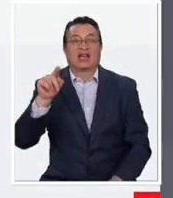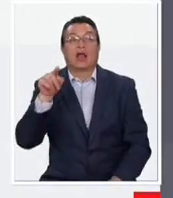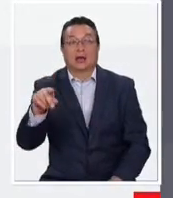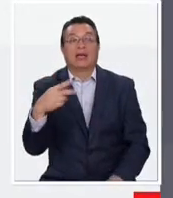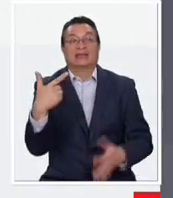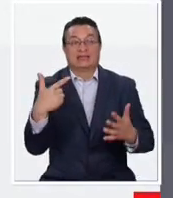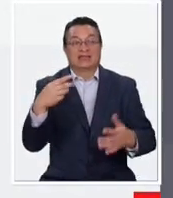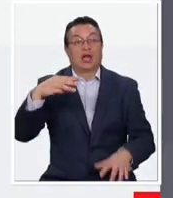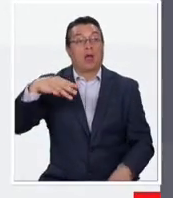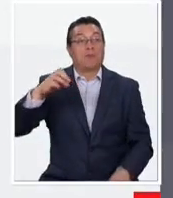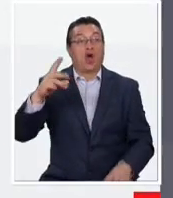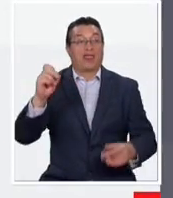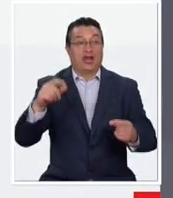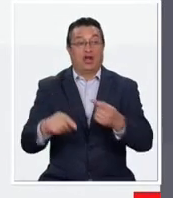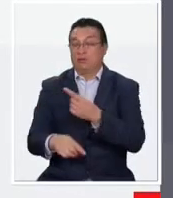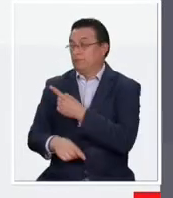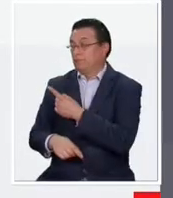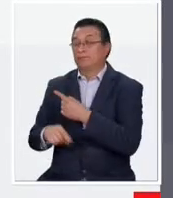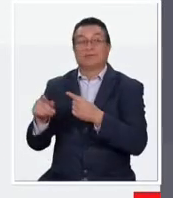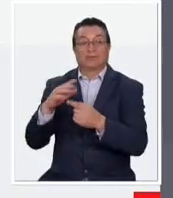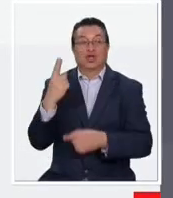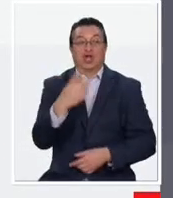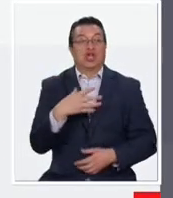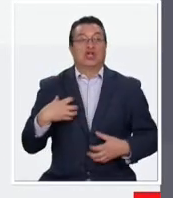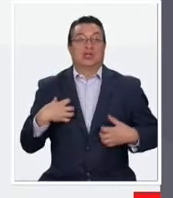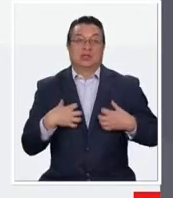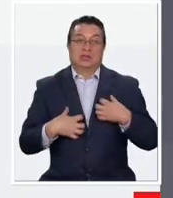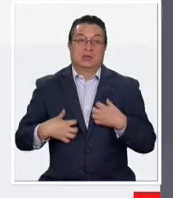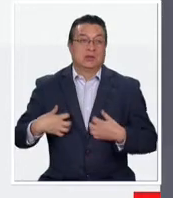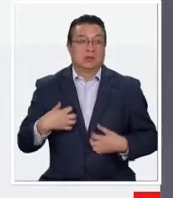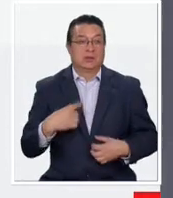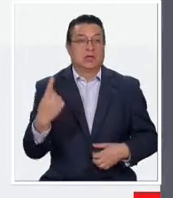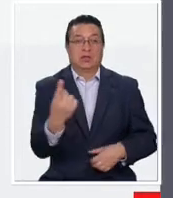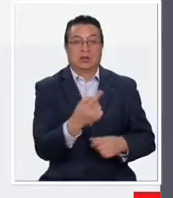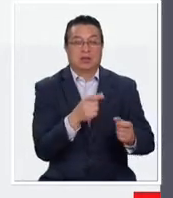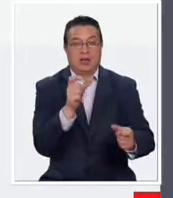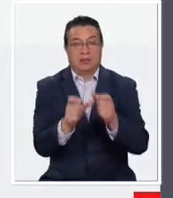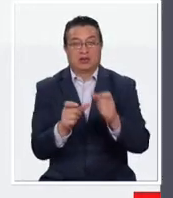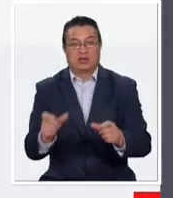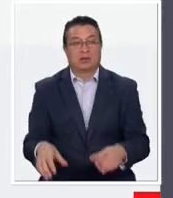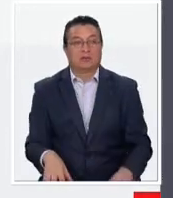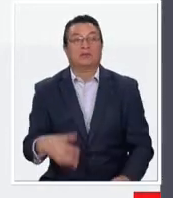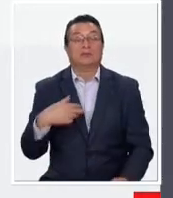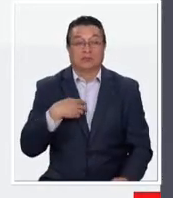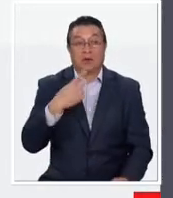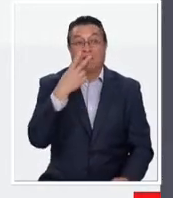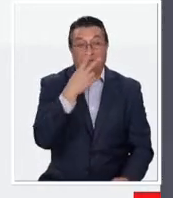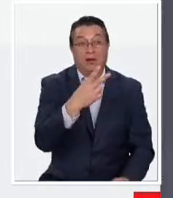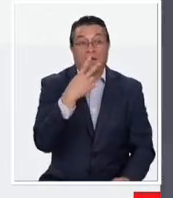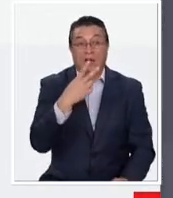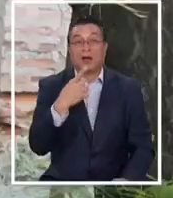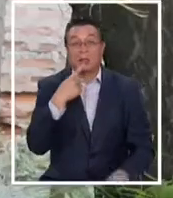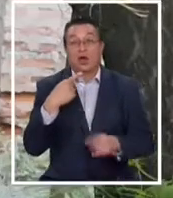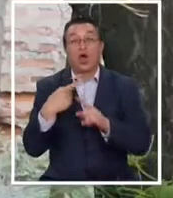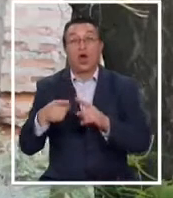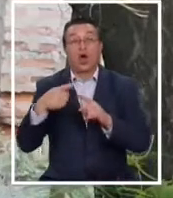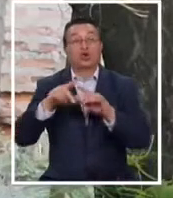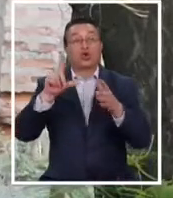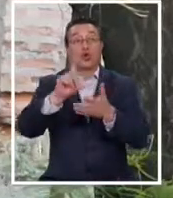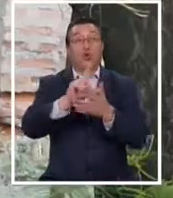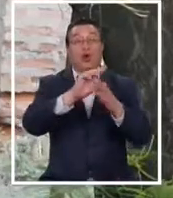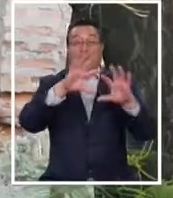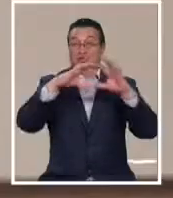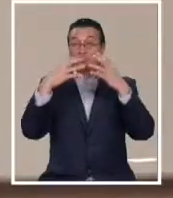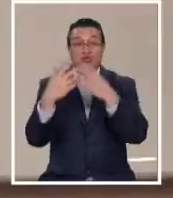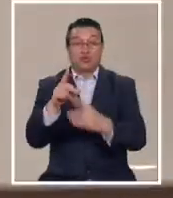siete modelos que provocaban insatisfacción entre los usuarios. Vimos también que en otros lugares del mundo se estaba